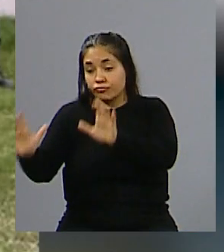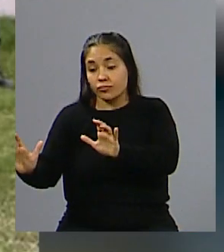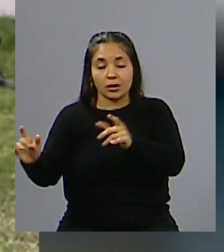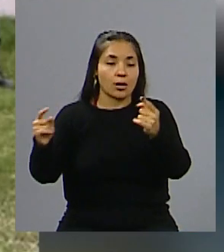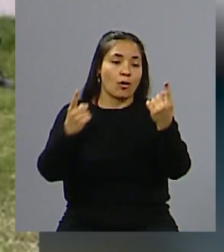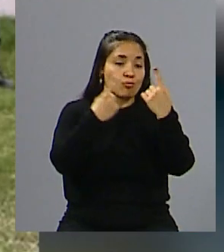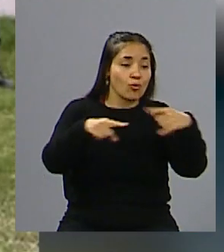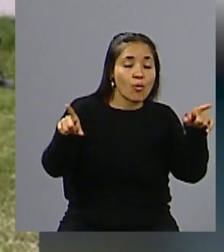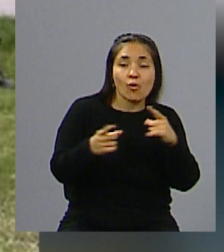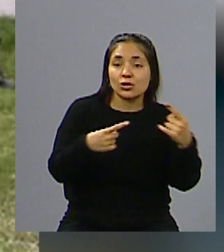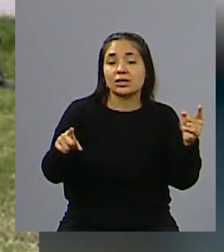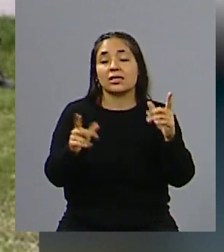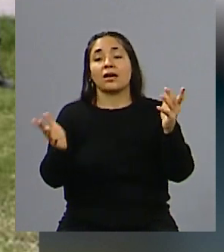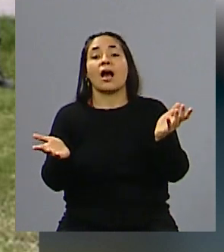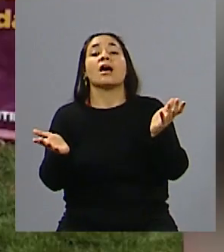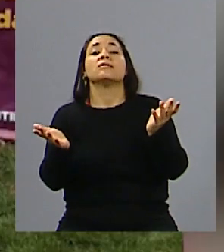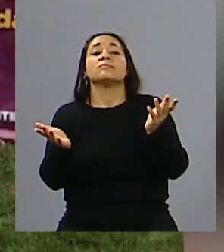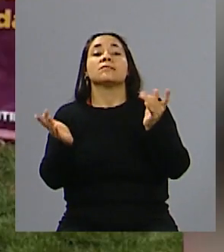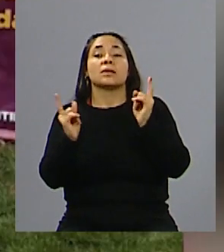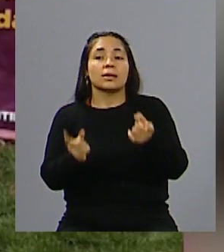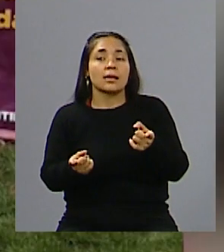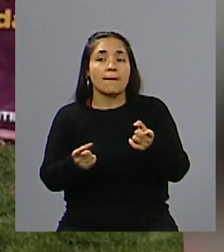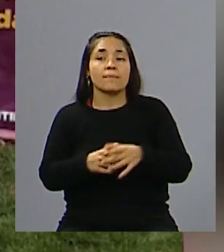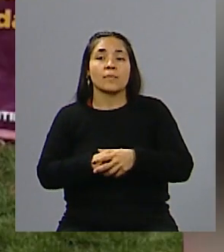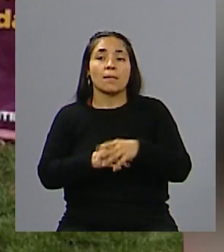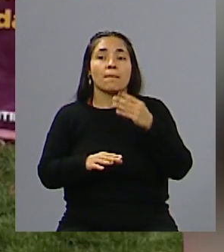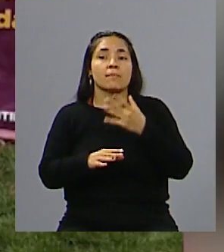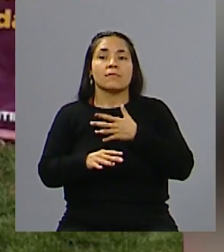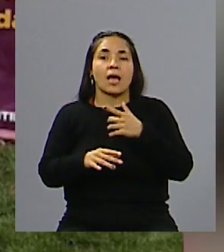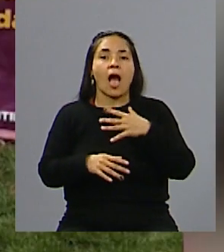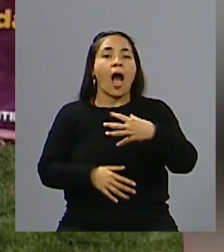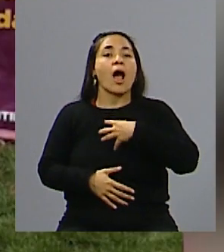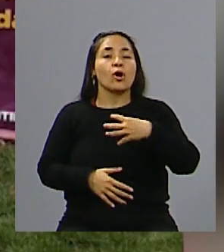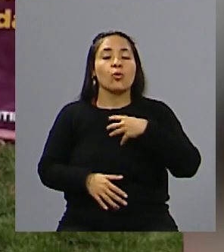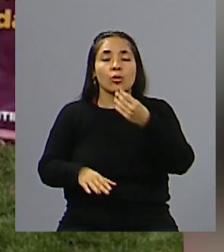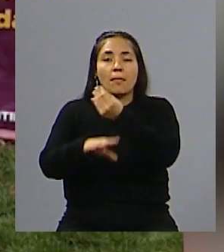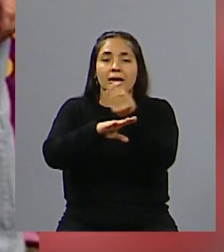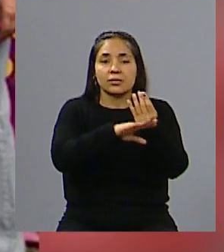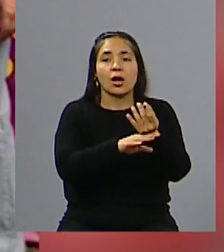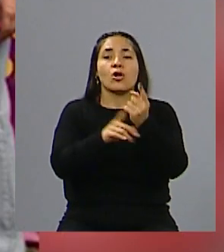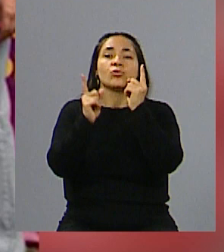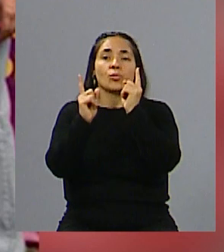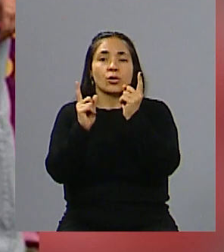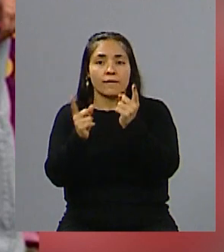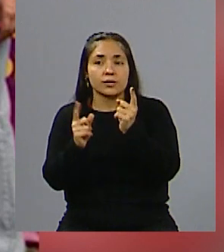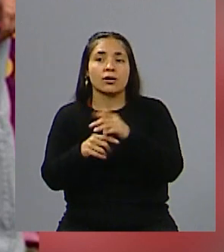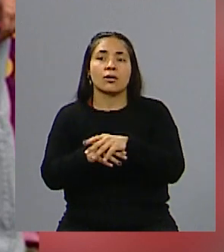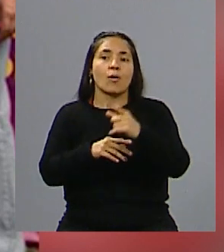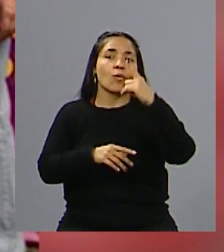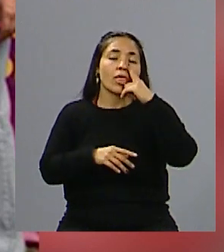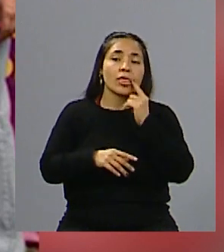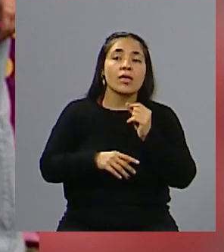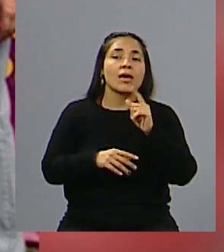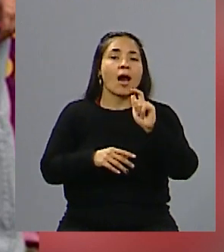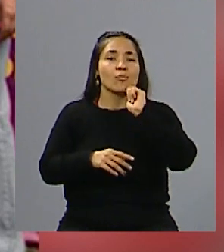con música, de alguna manera también participando estudiantes, docentes, creo que va a ser una jornada